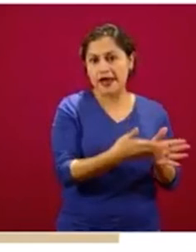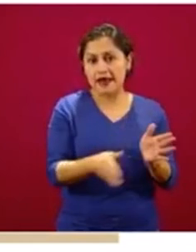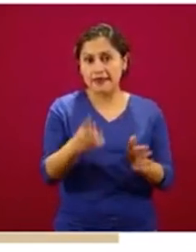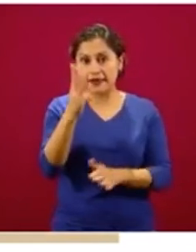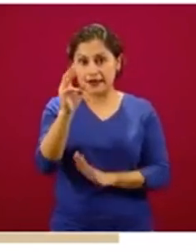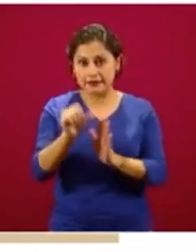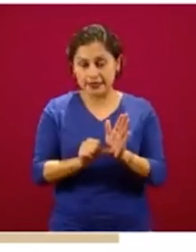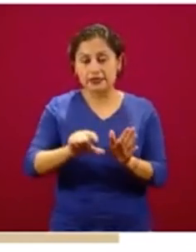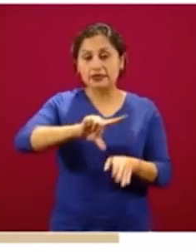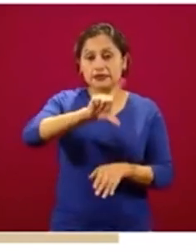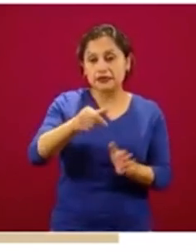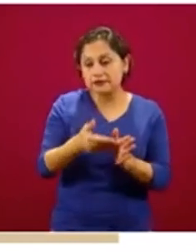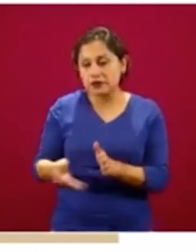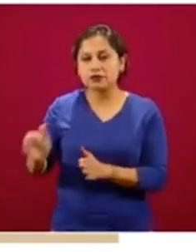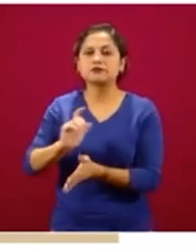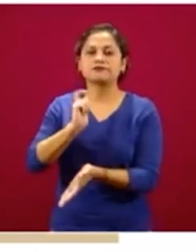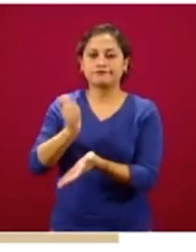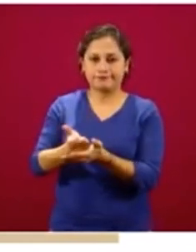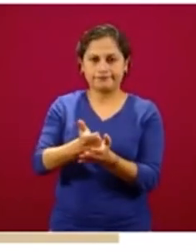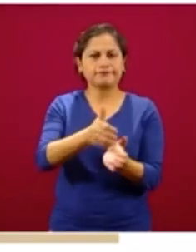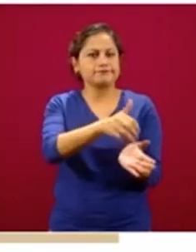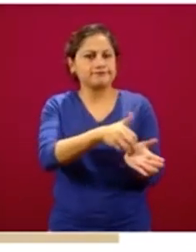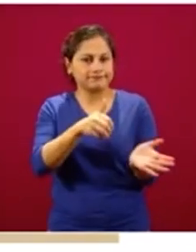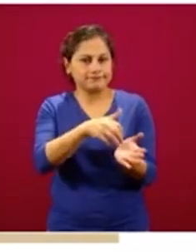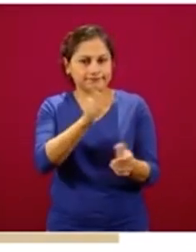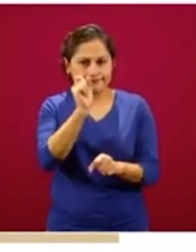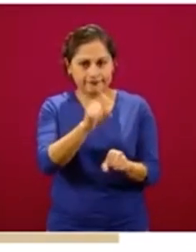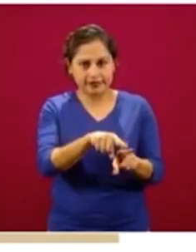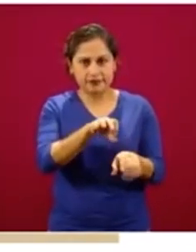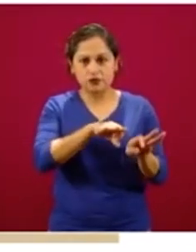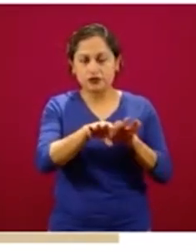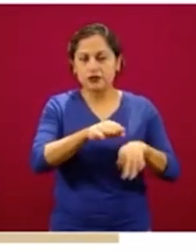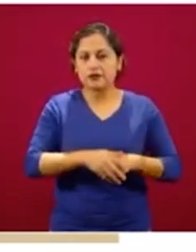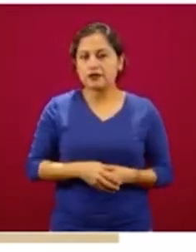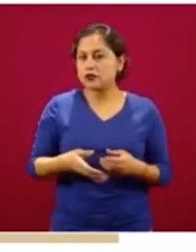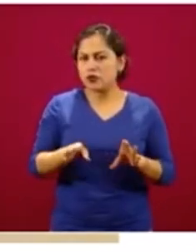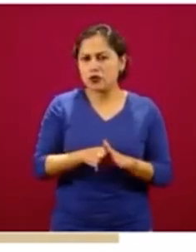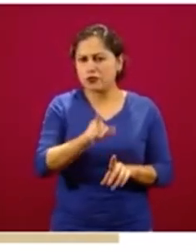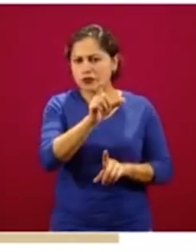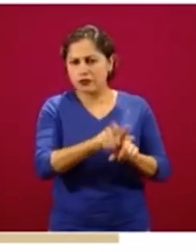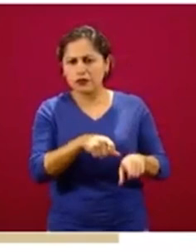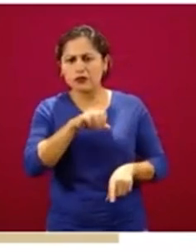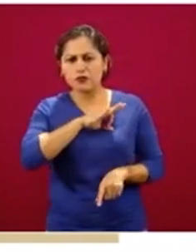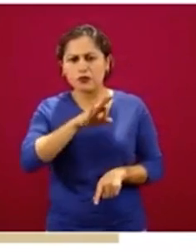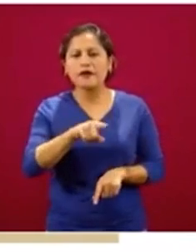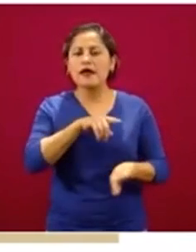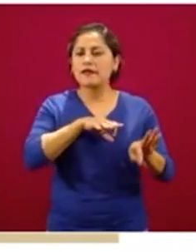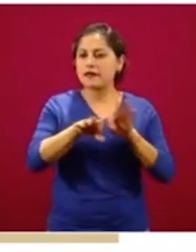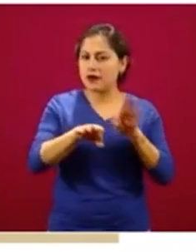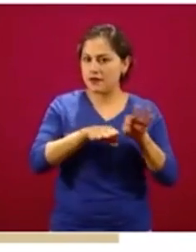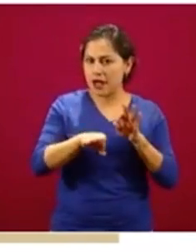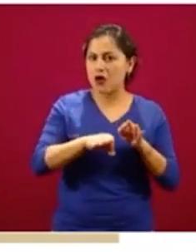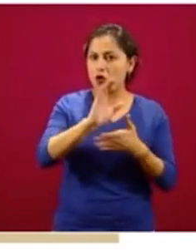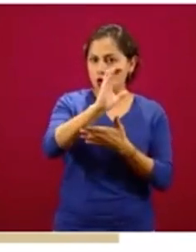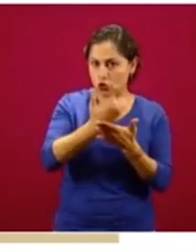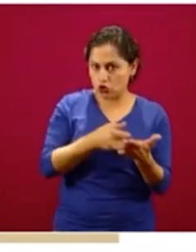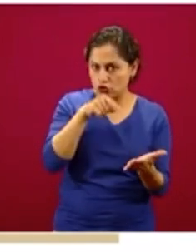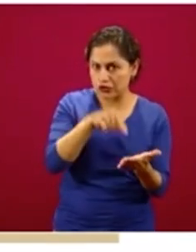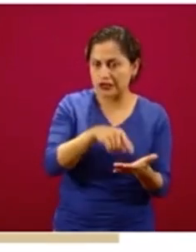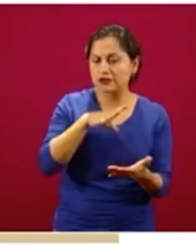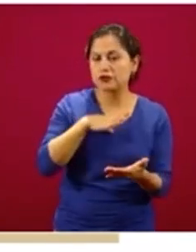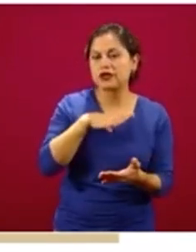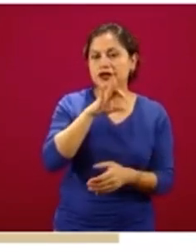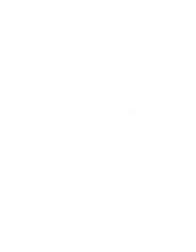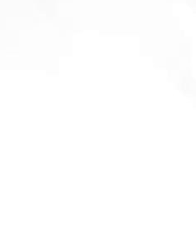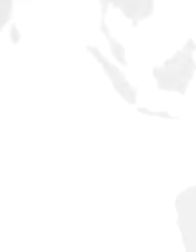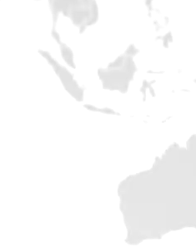antigüedad mínima de un año en el trabajo actual, tener un contrato por tiempo indeterminado y que el centro de trabajo esté afiliado